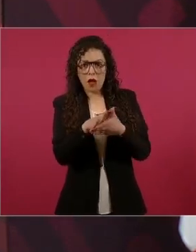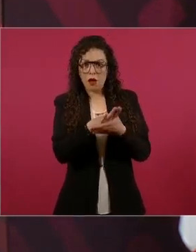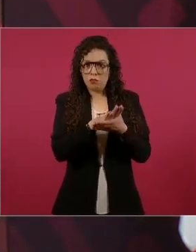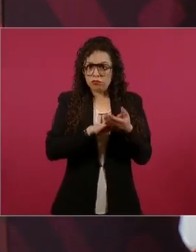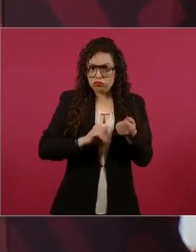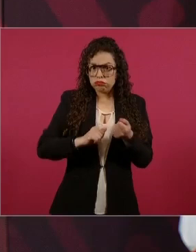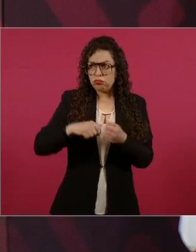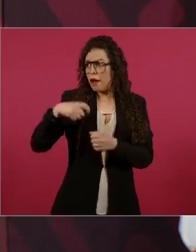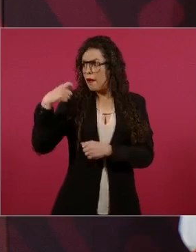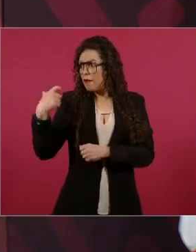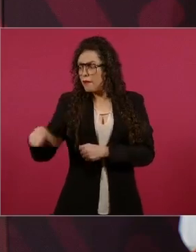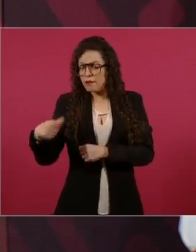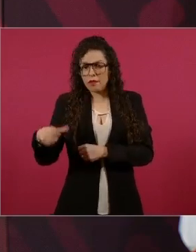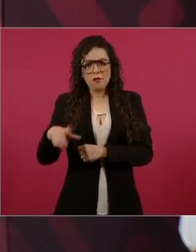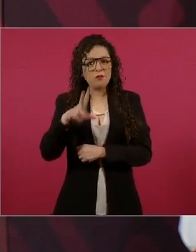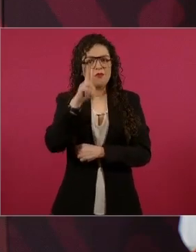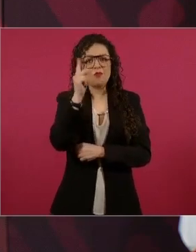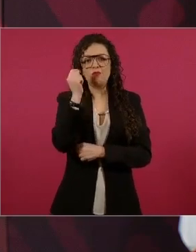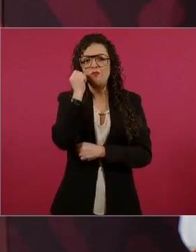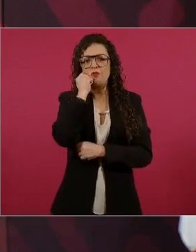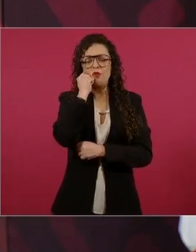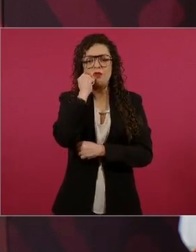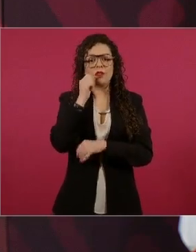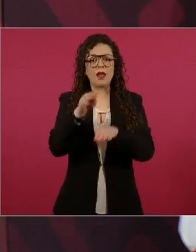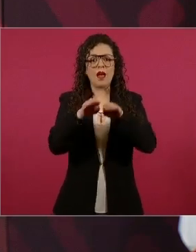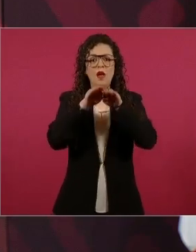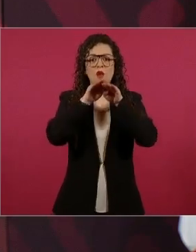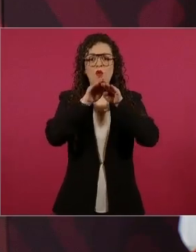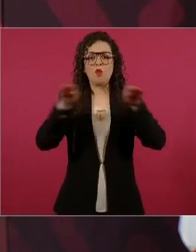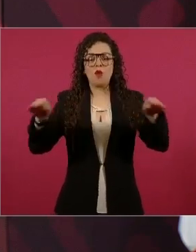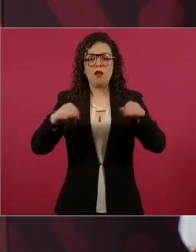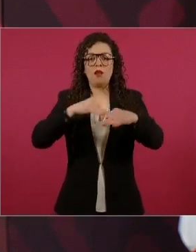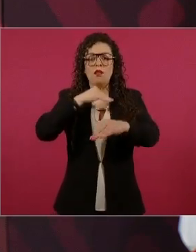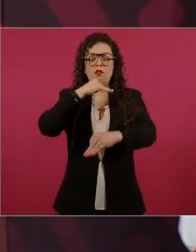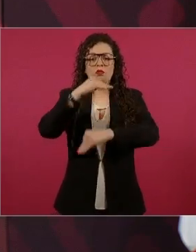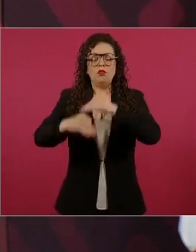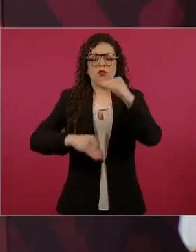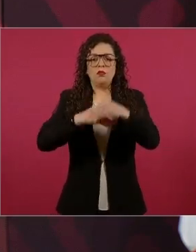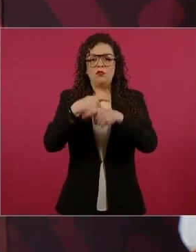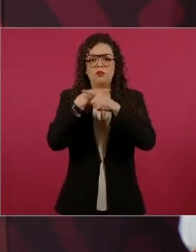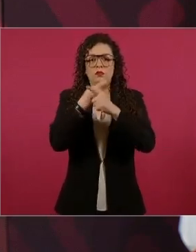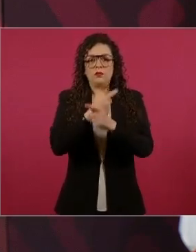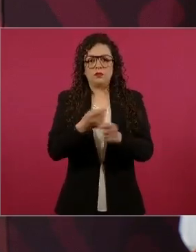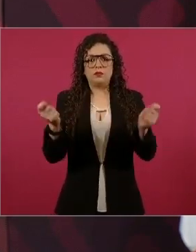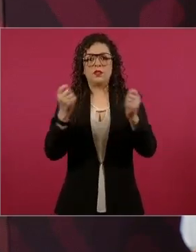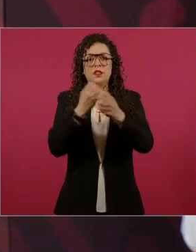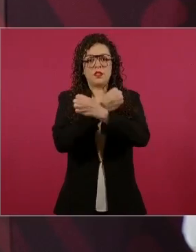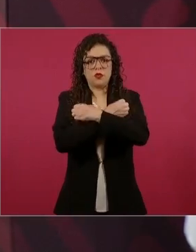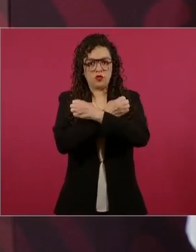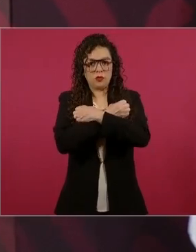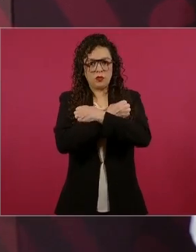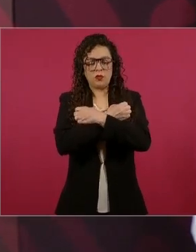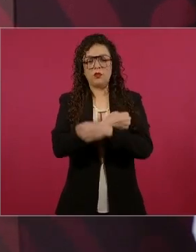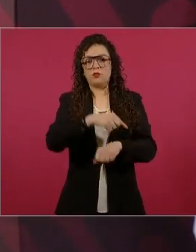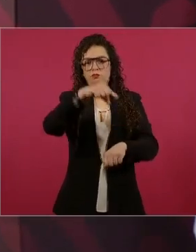para que todos tengan garantizado el derecho a la educación y a la salud.